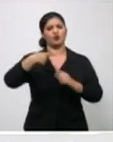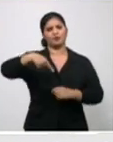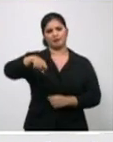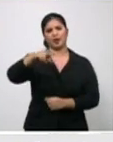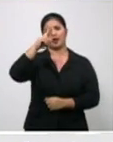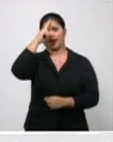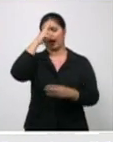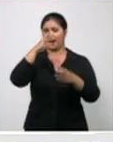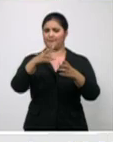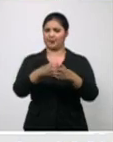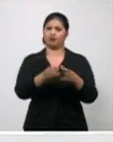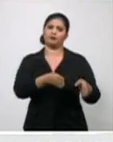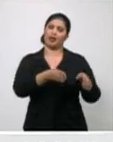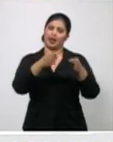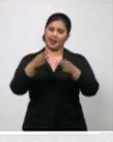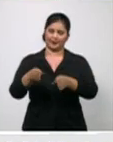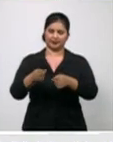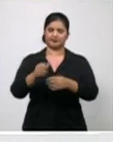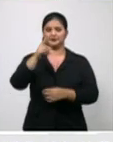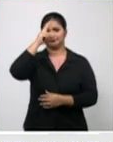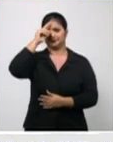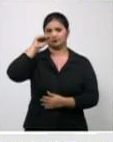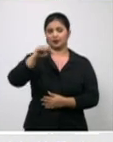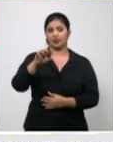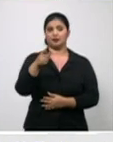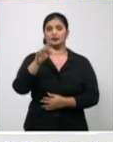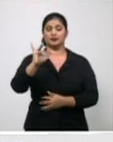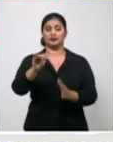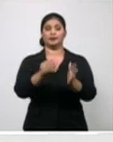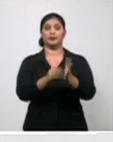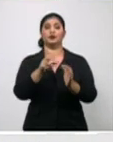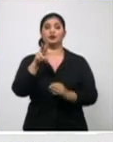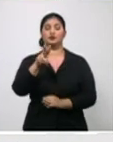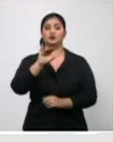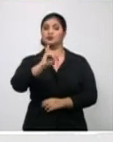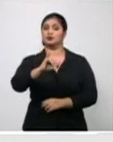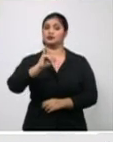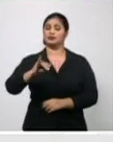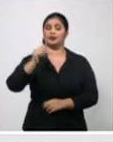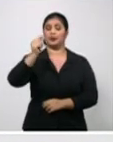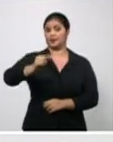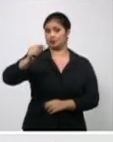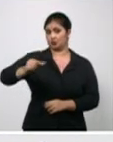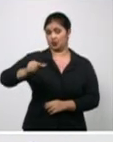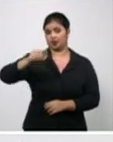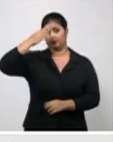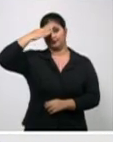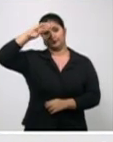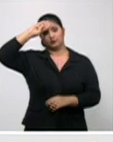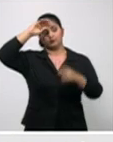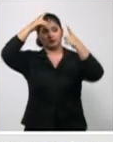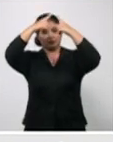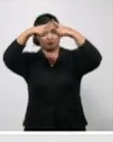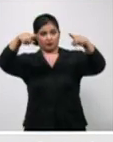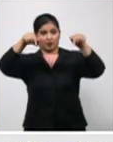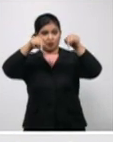finalmente ingresados 17.266 pacientes, sospechosos 3